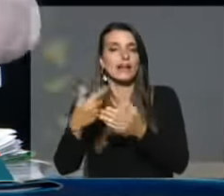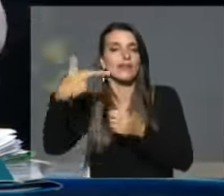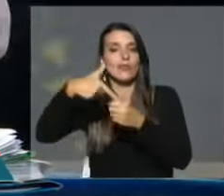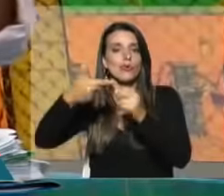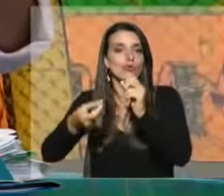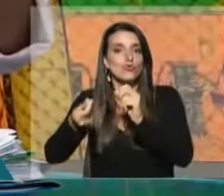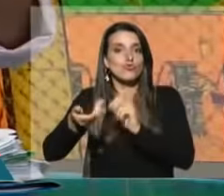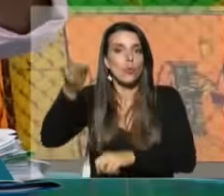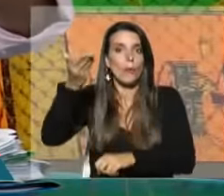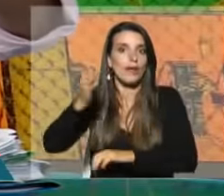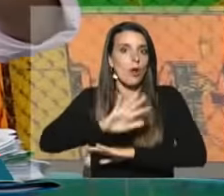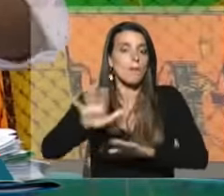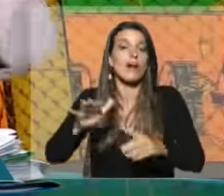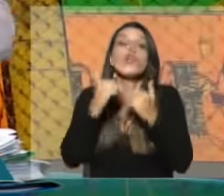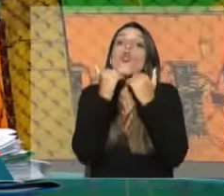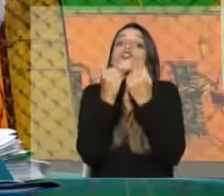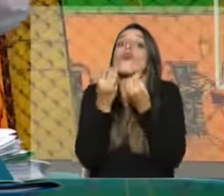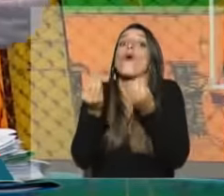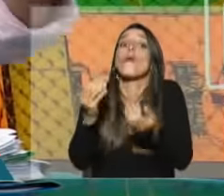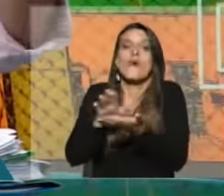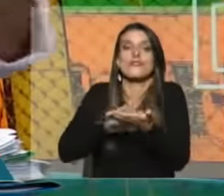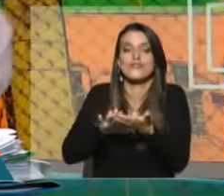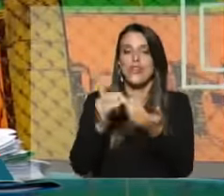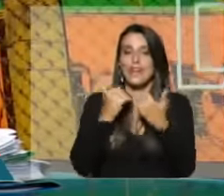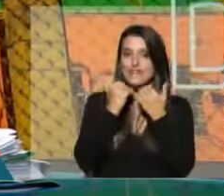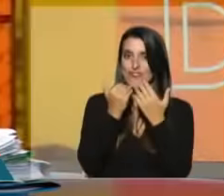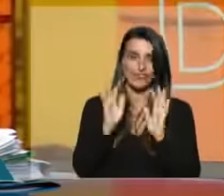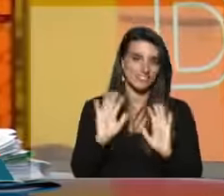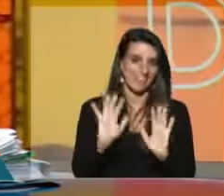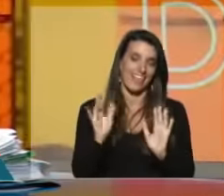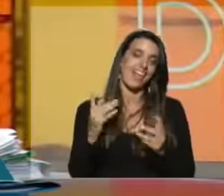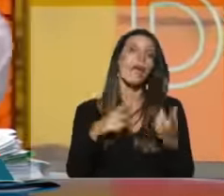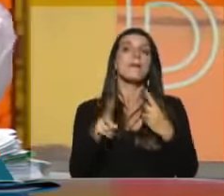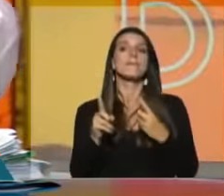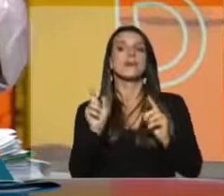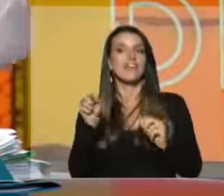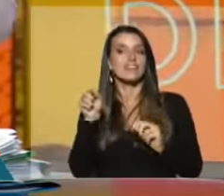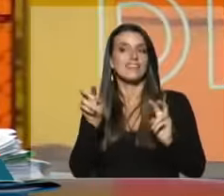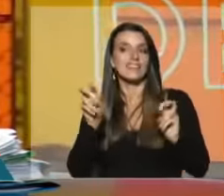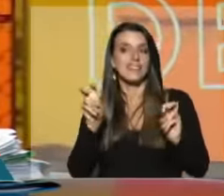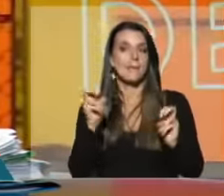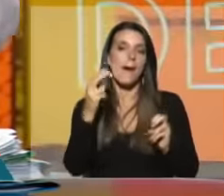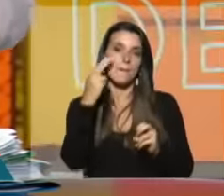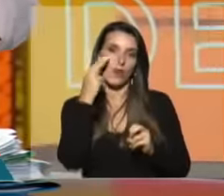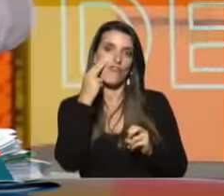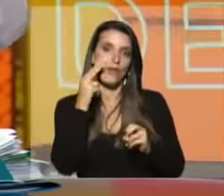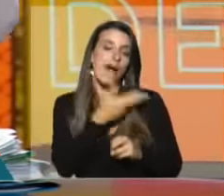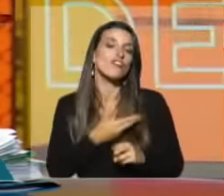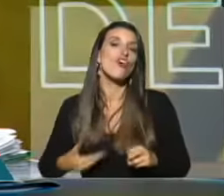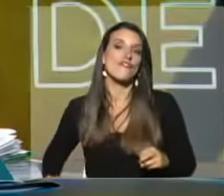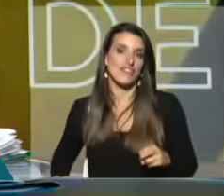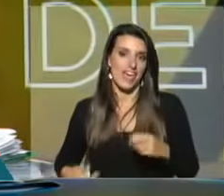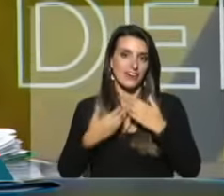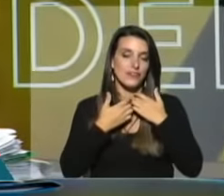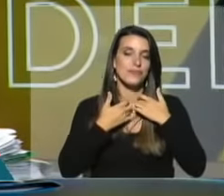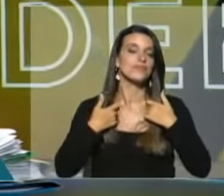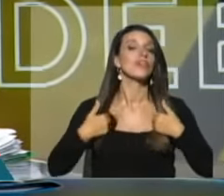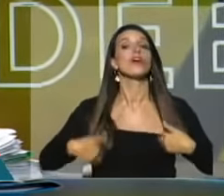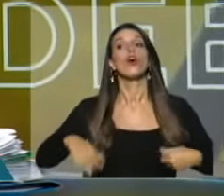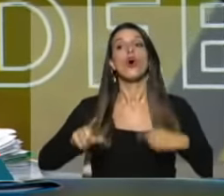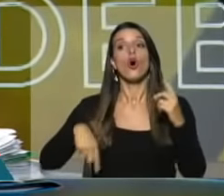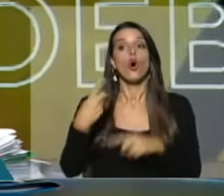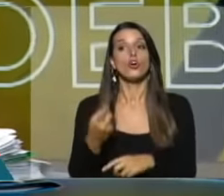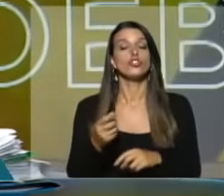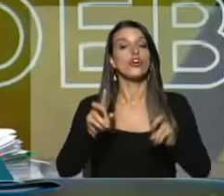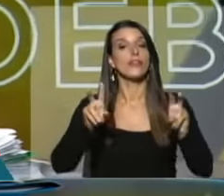Yo no sé cómo van a salir de eso, no sé cómo lo van a encarar, pero es un problema del gobierno. Y los otros temas